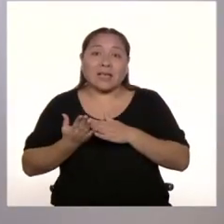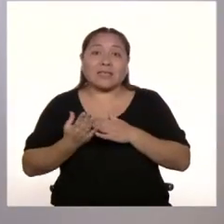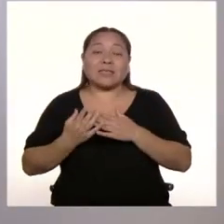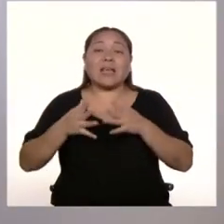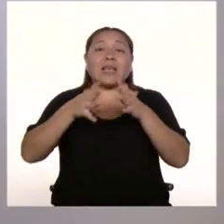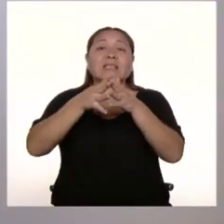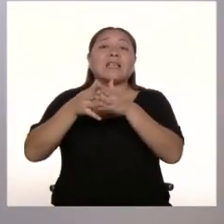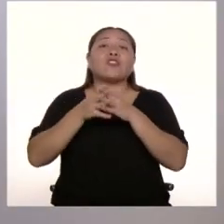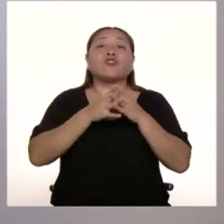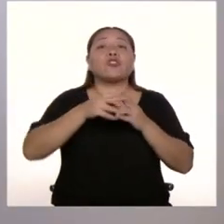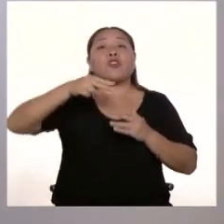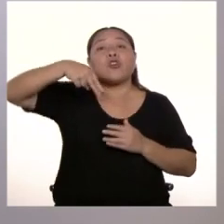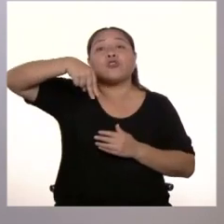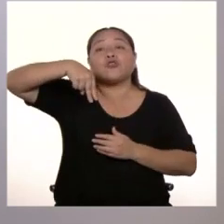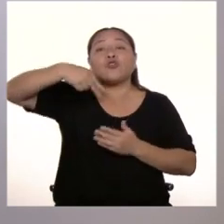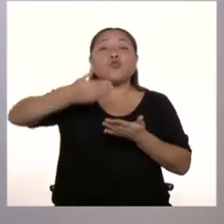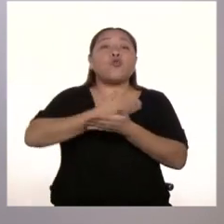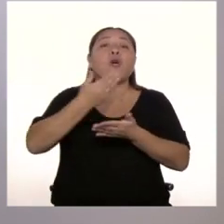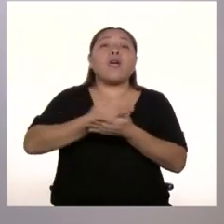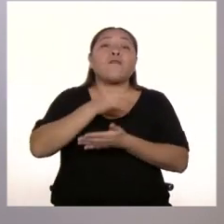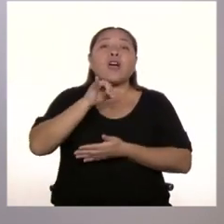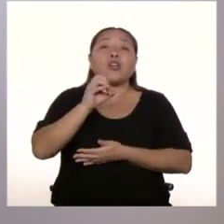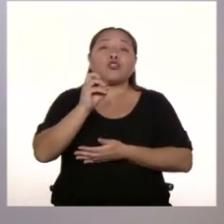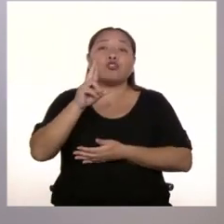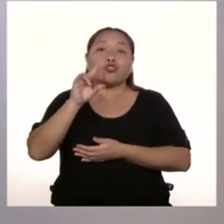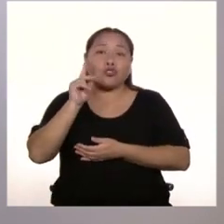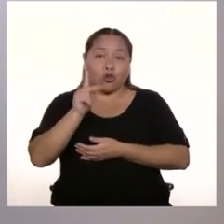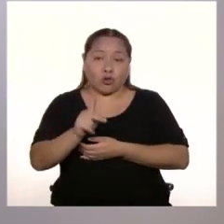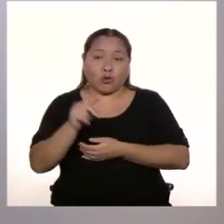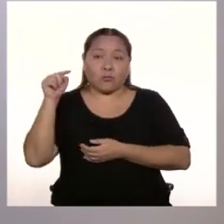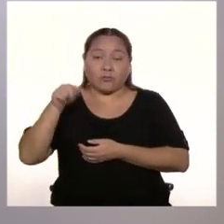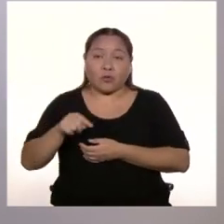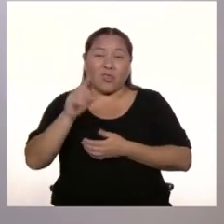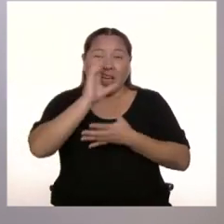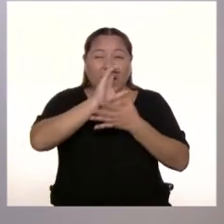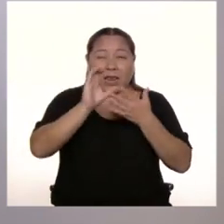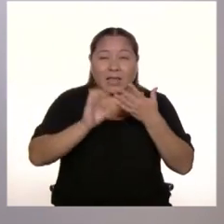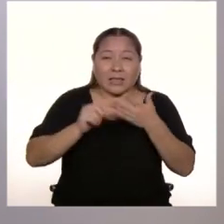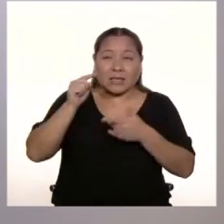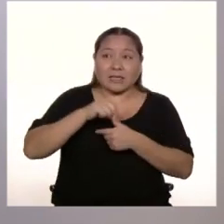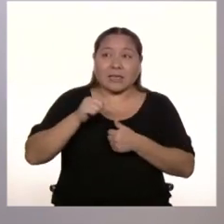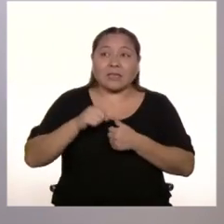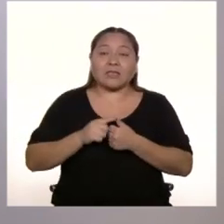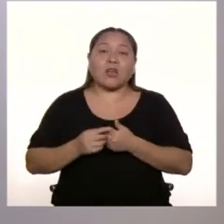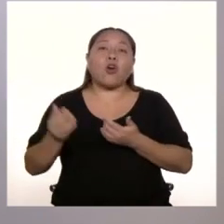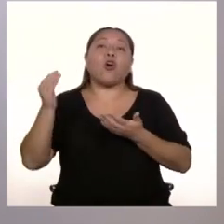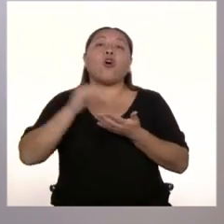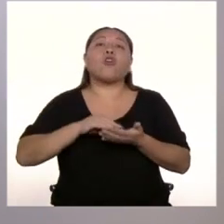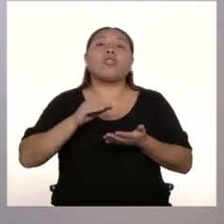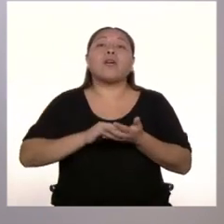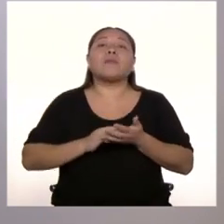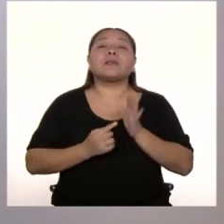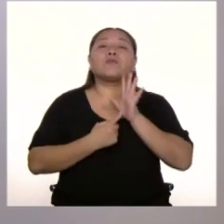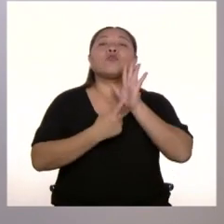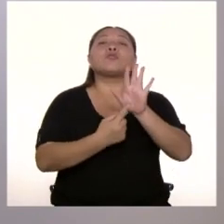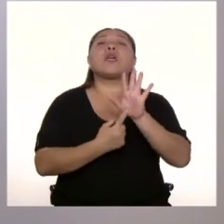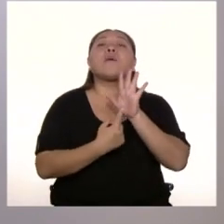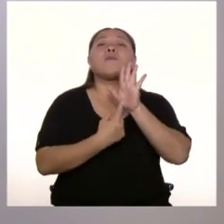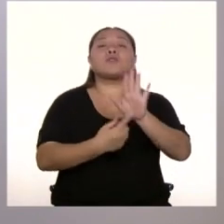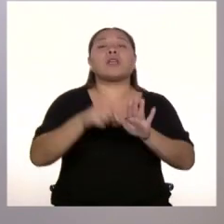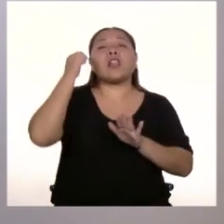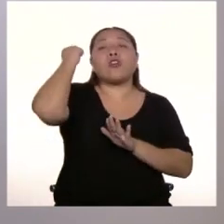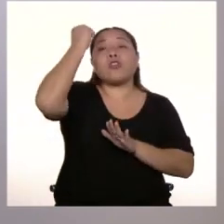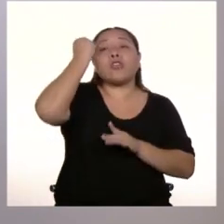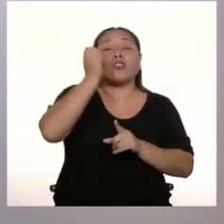La letra de sus canciones tiene muchas características. Una de ellas es la reivindicación de los derechos sociales y humanos.